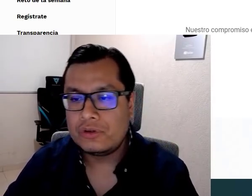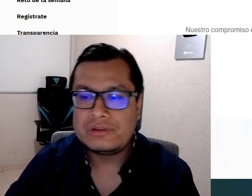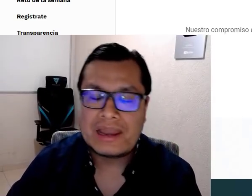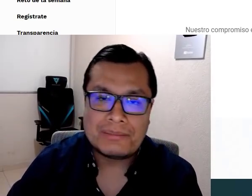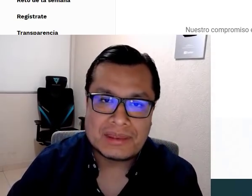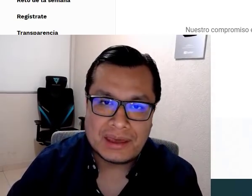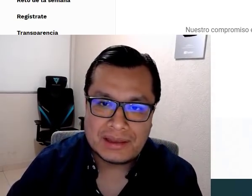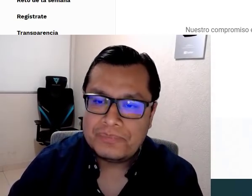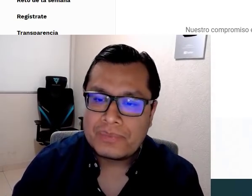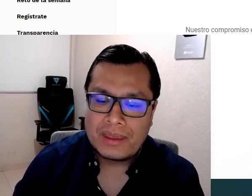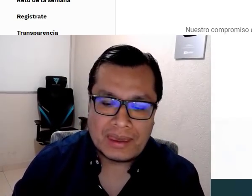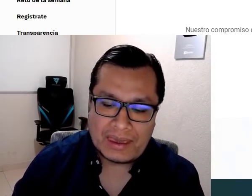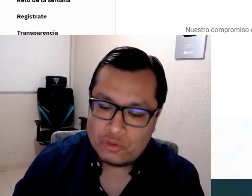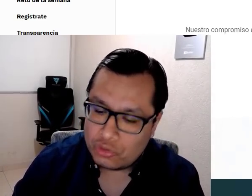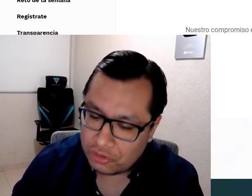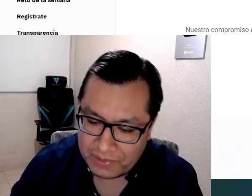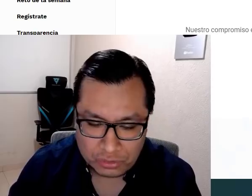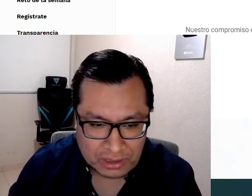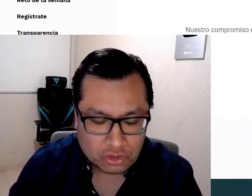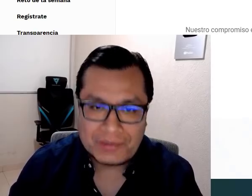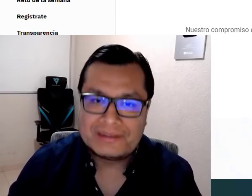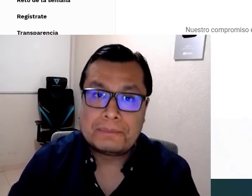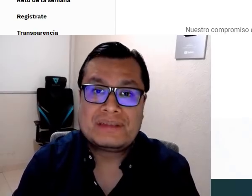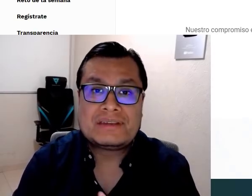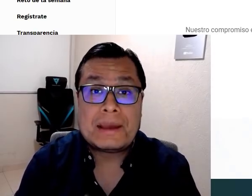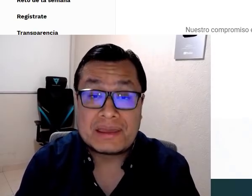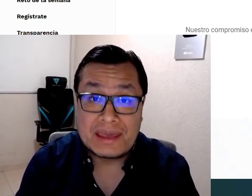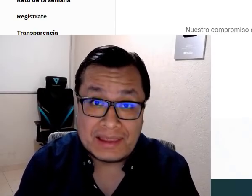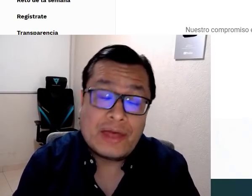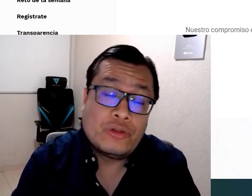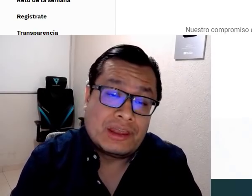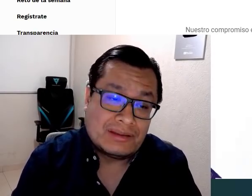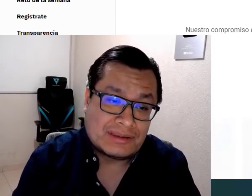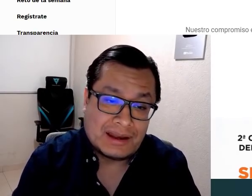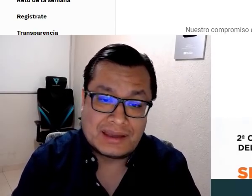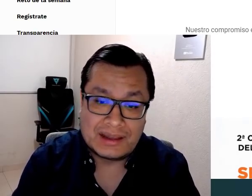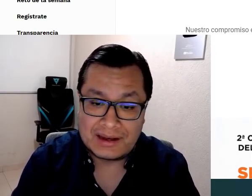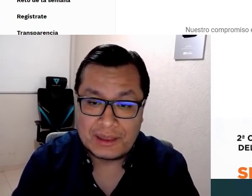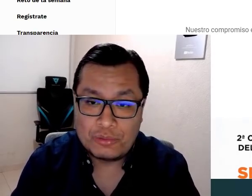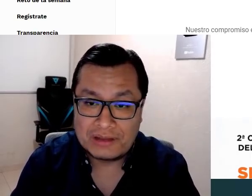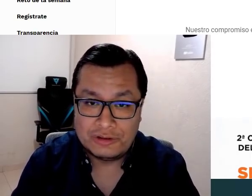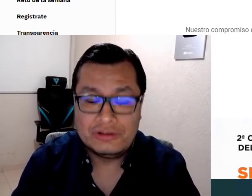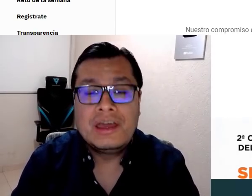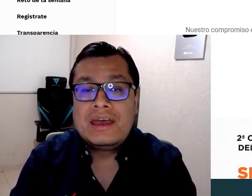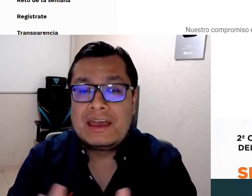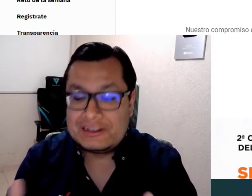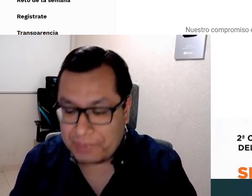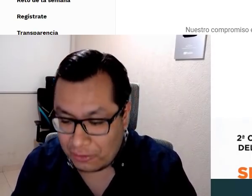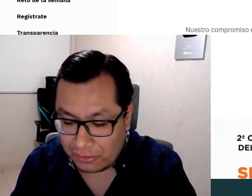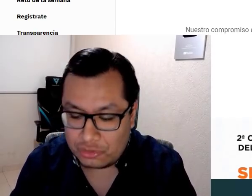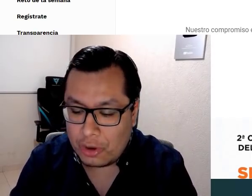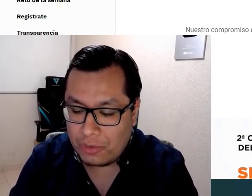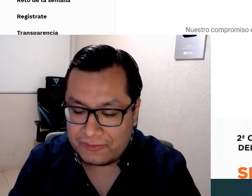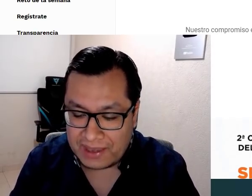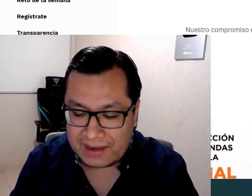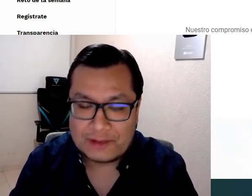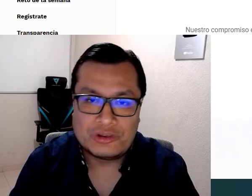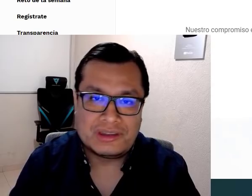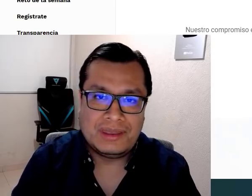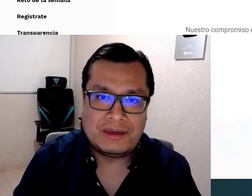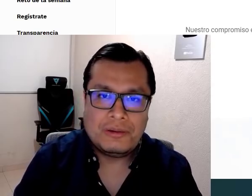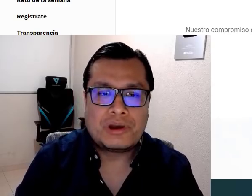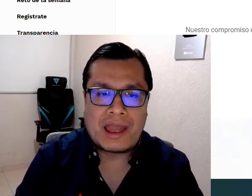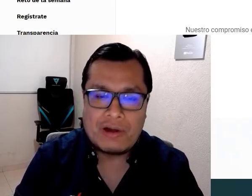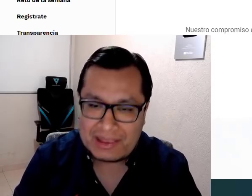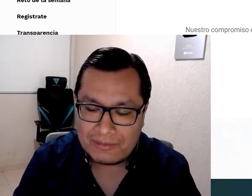minutos de la mañana. En unos minutitos más empieza la mañanera, donde va a estar la Secretaría de Educación. Espero no modificar